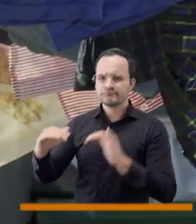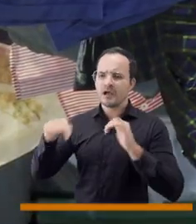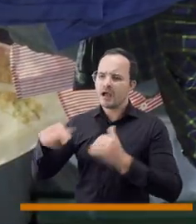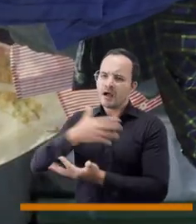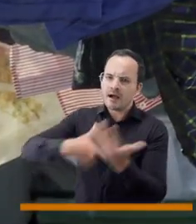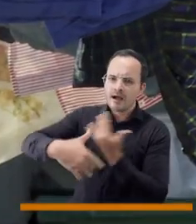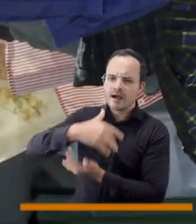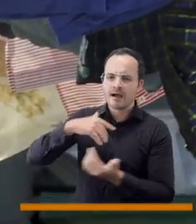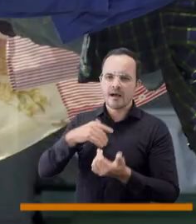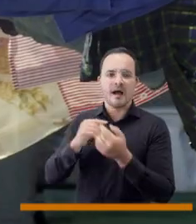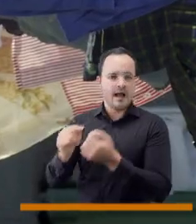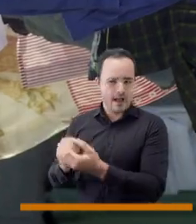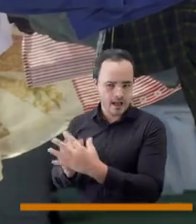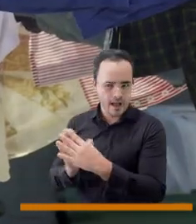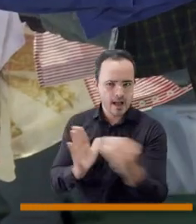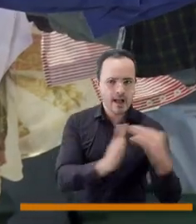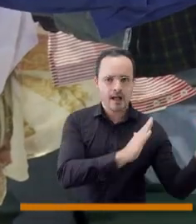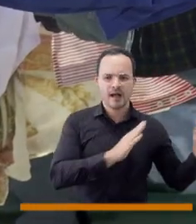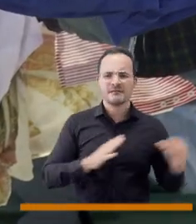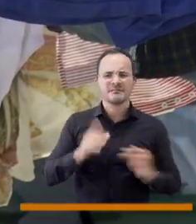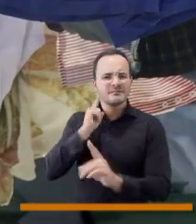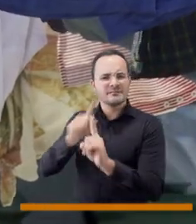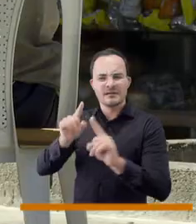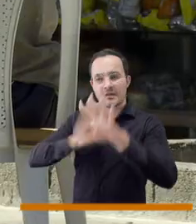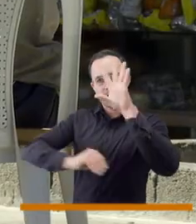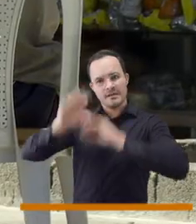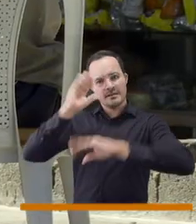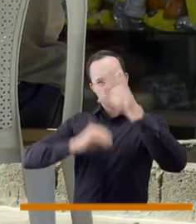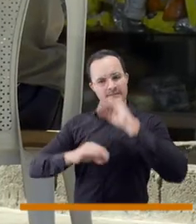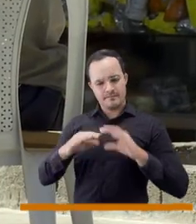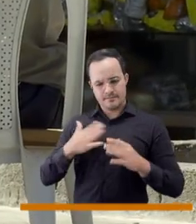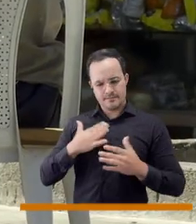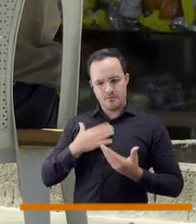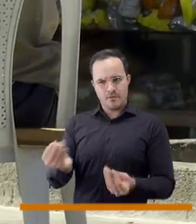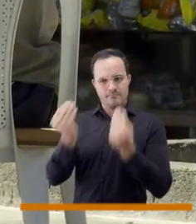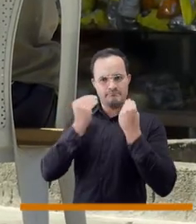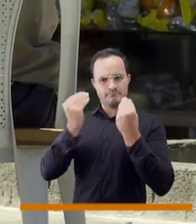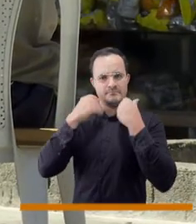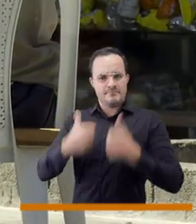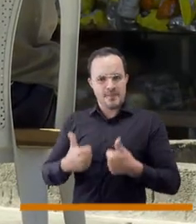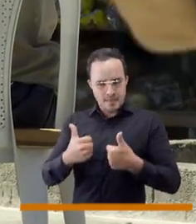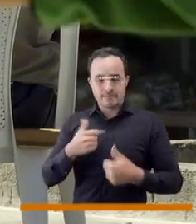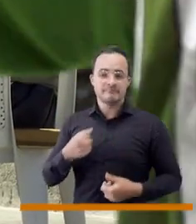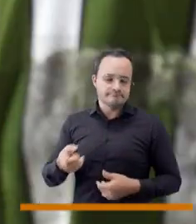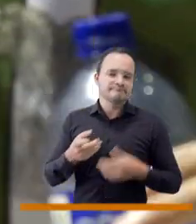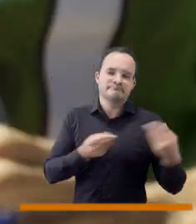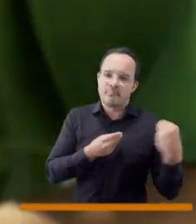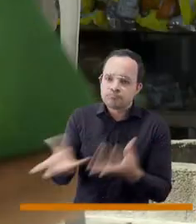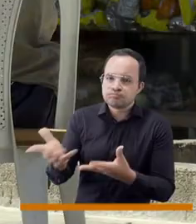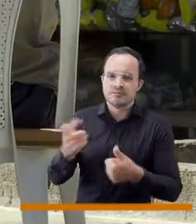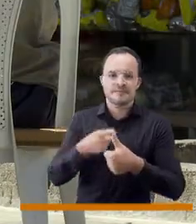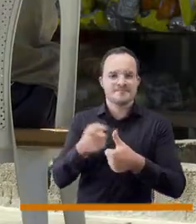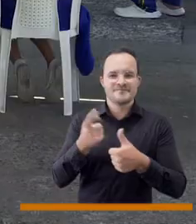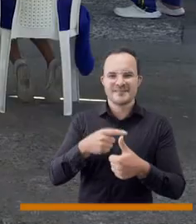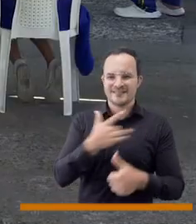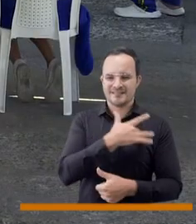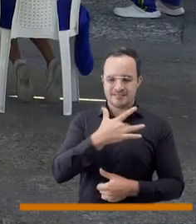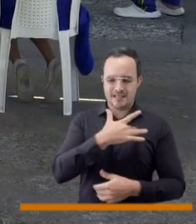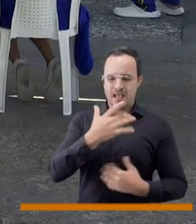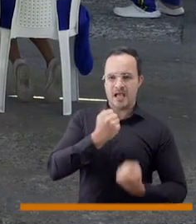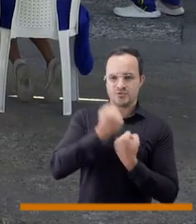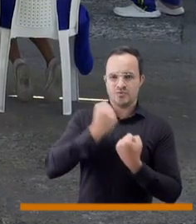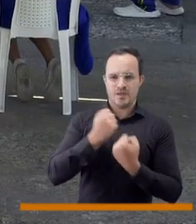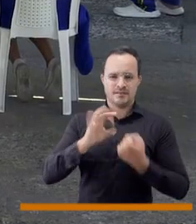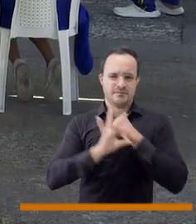territorios para que las personas aprendan y tengan la habilidad de tener como auxiliar a las personas, por eso formamos también en auxilios